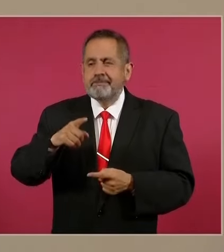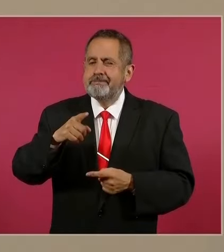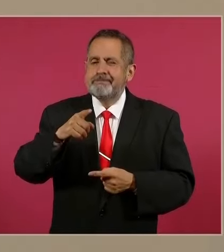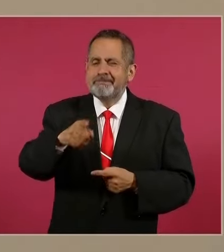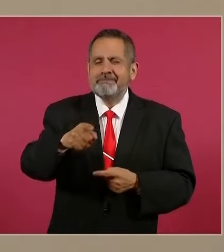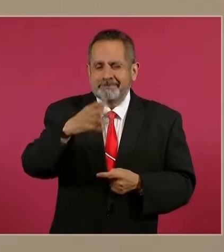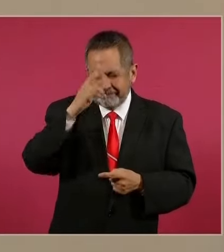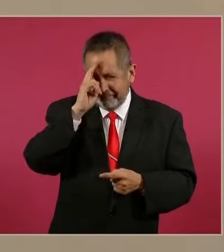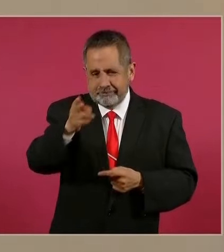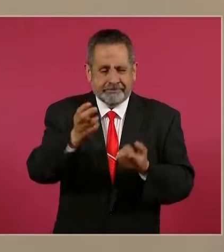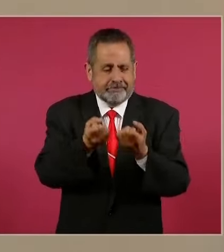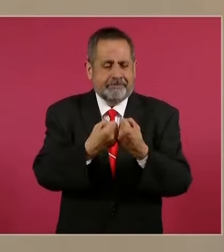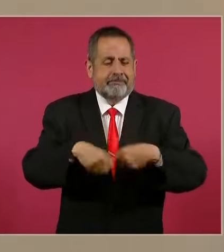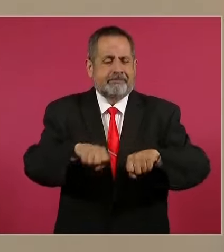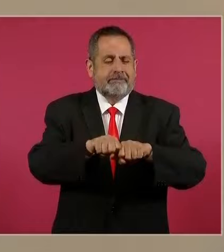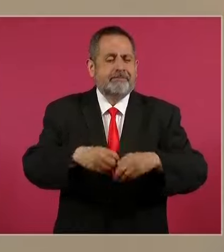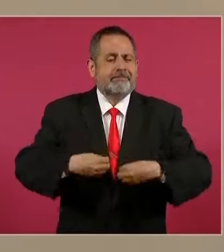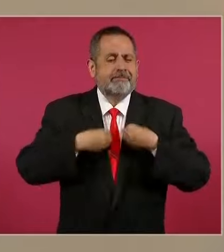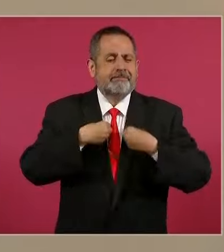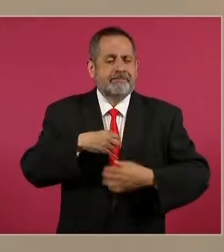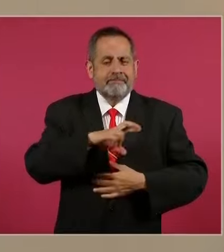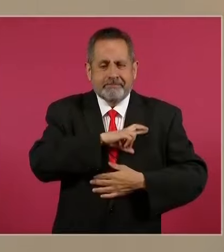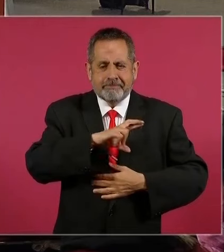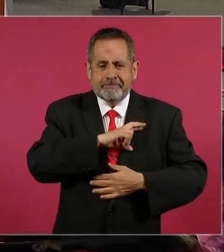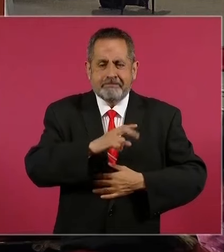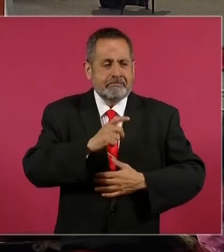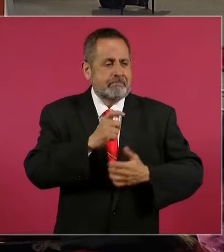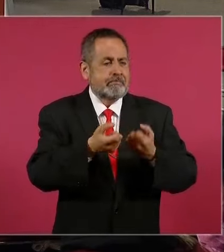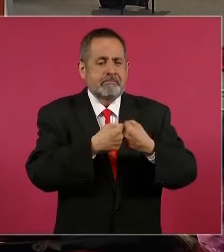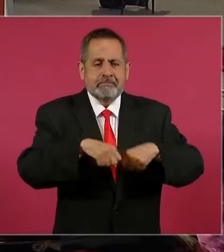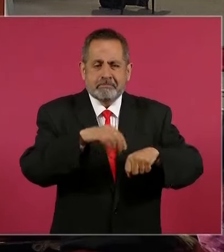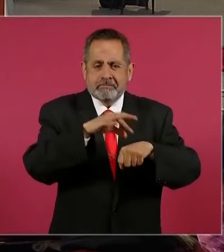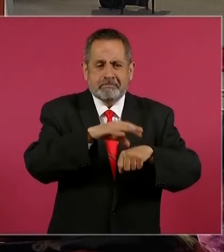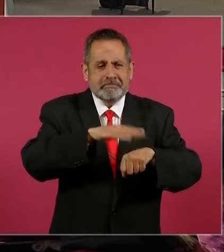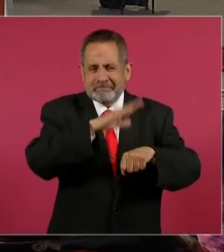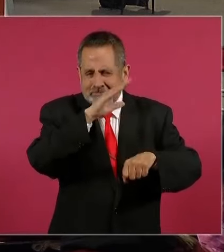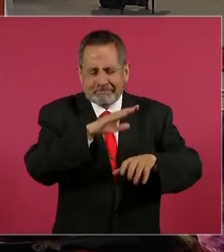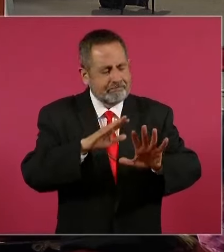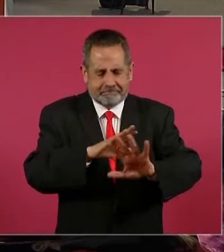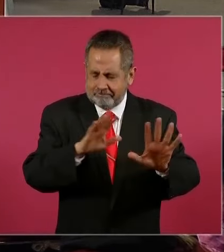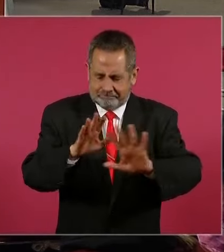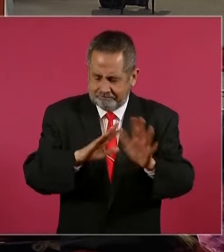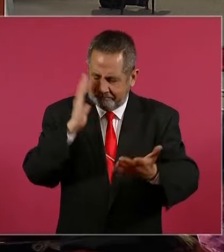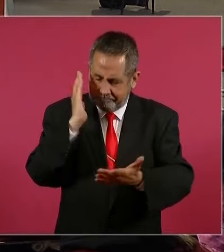de vida privados y gastos superfluos. Adelante.